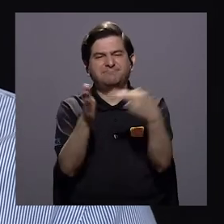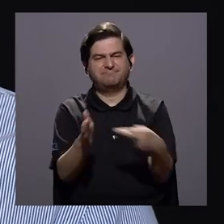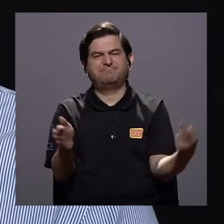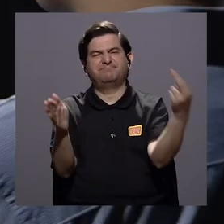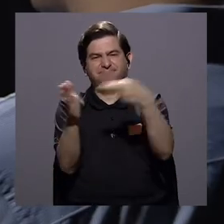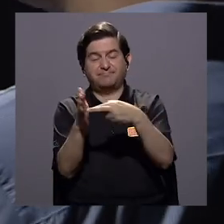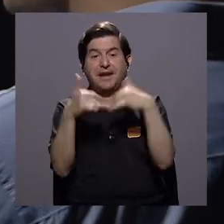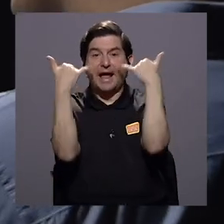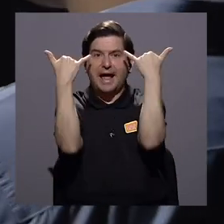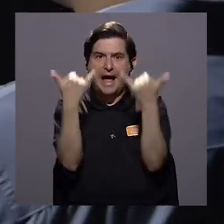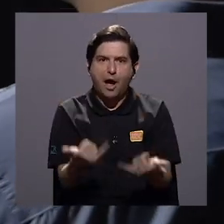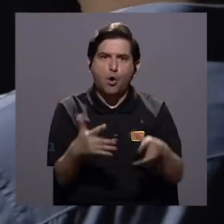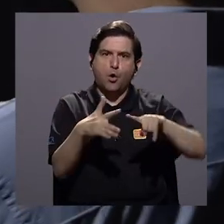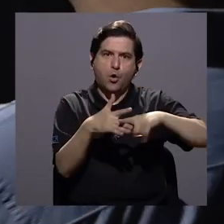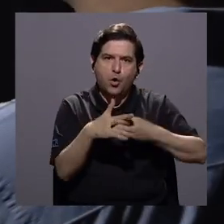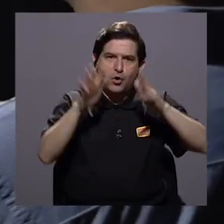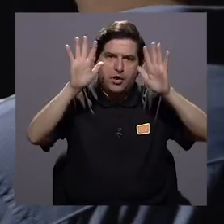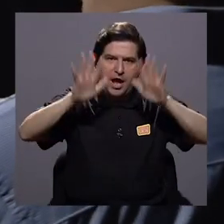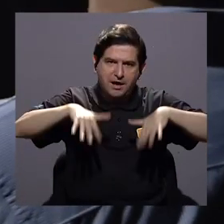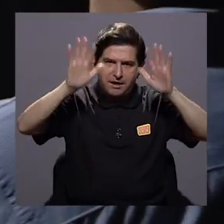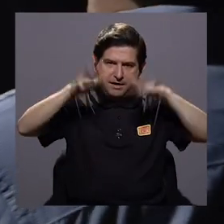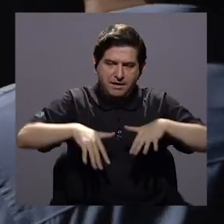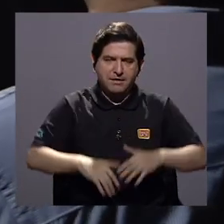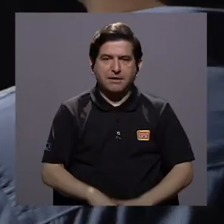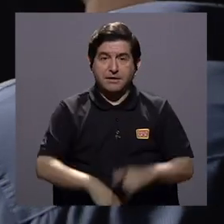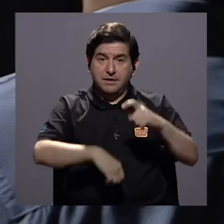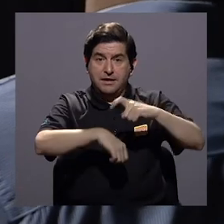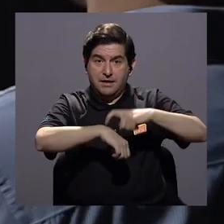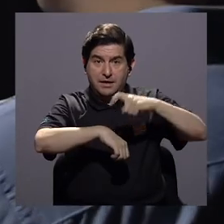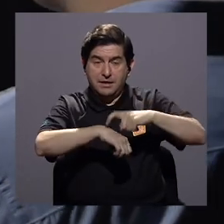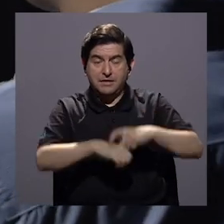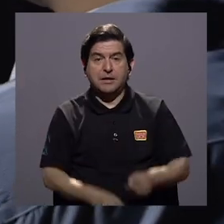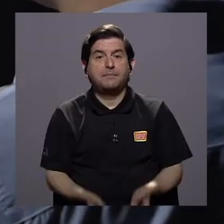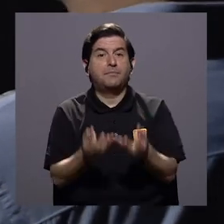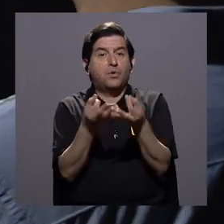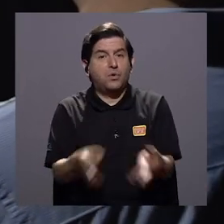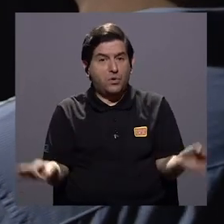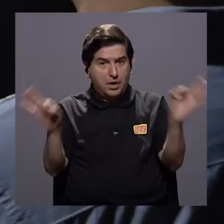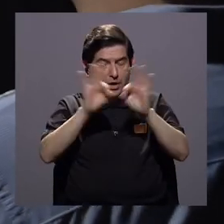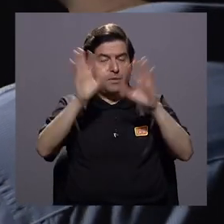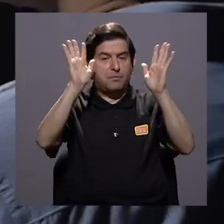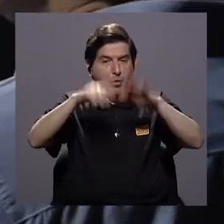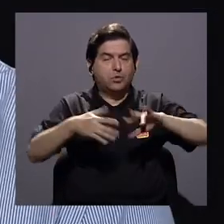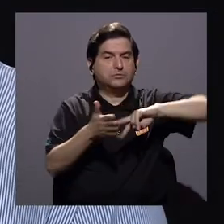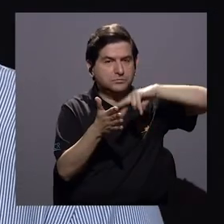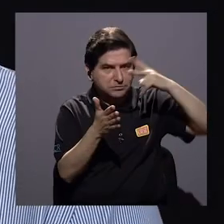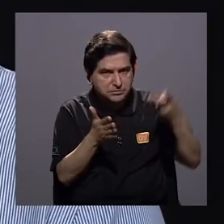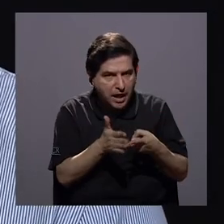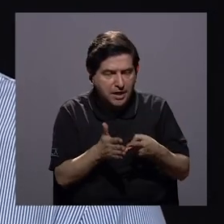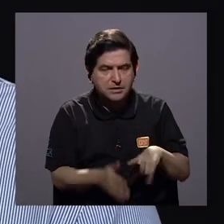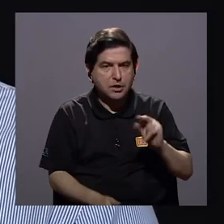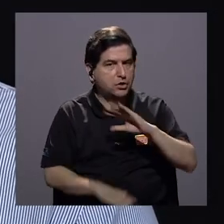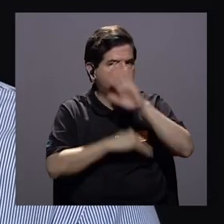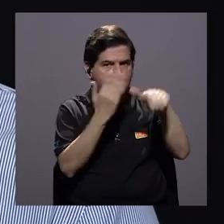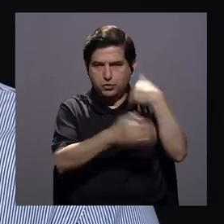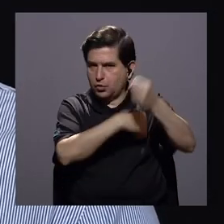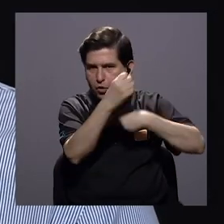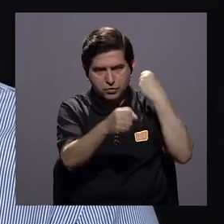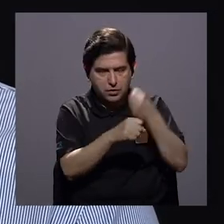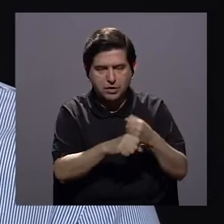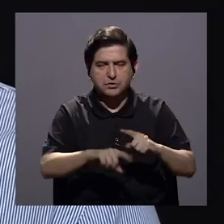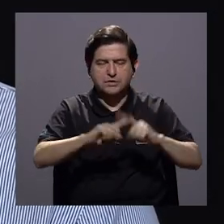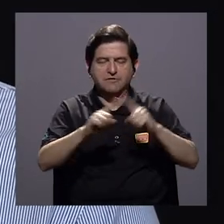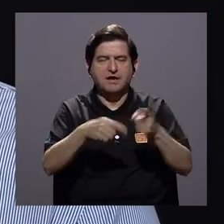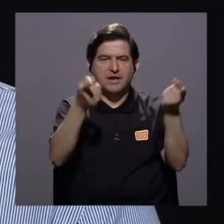recurrente eso ahora que comienzan las lluvias y sobre todo si la temporada trae una cantidad importante de lluvias que no es todos los años